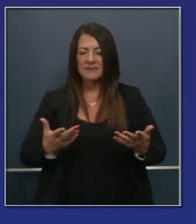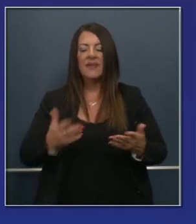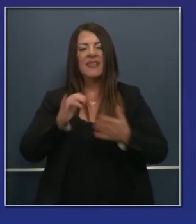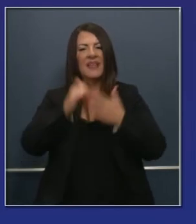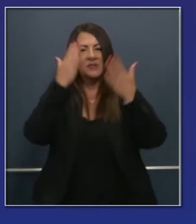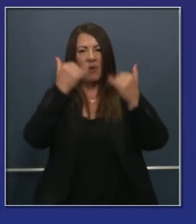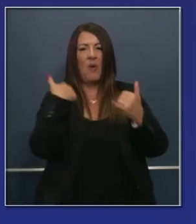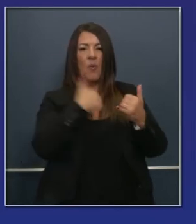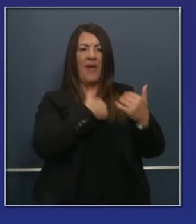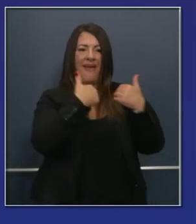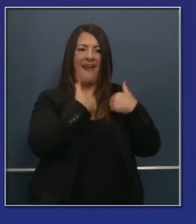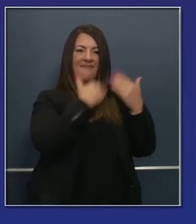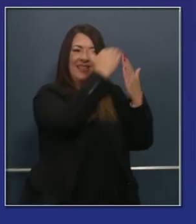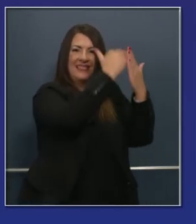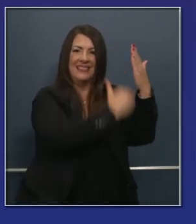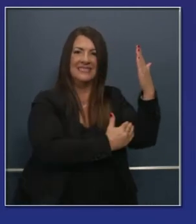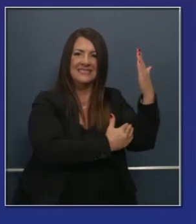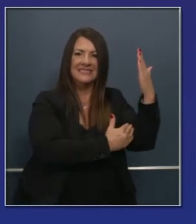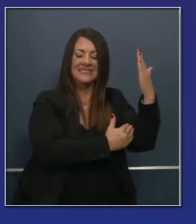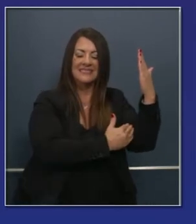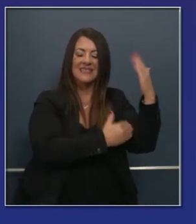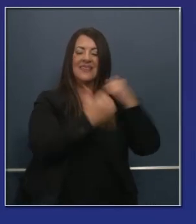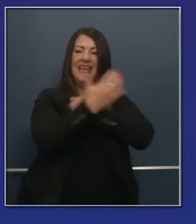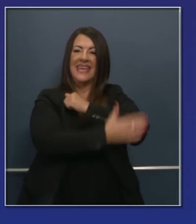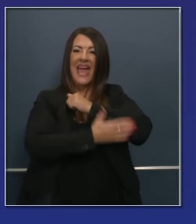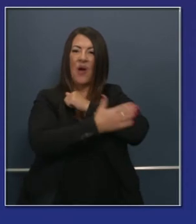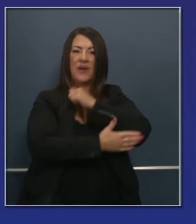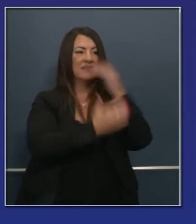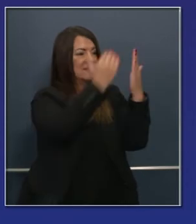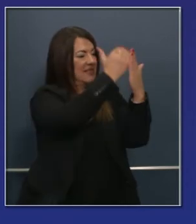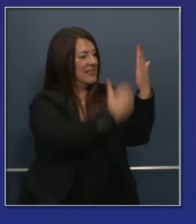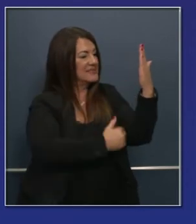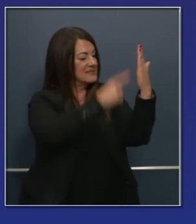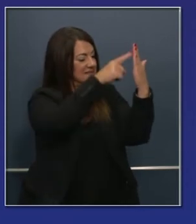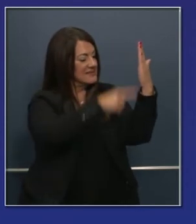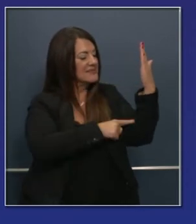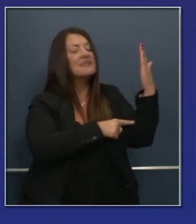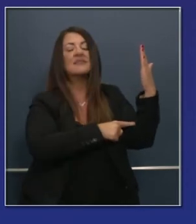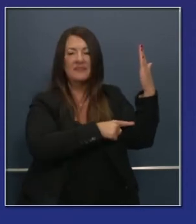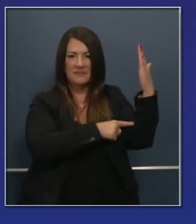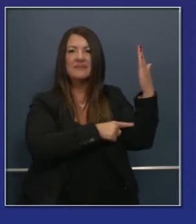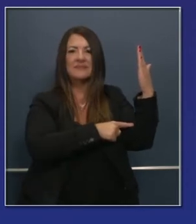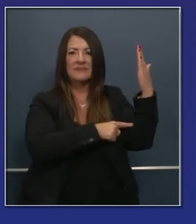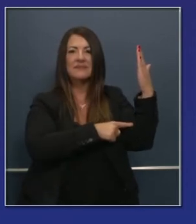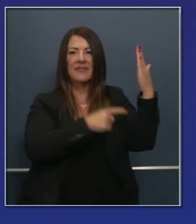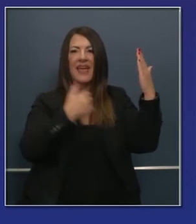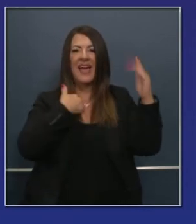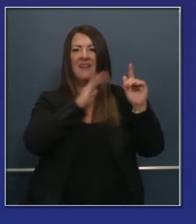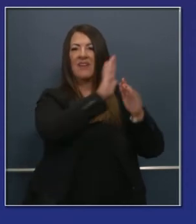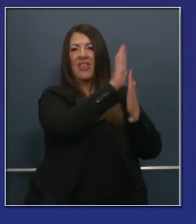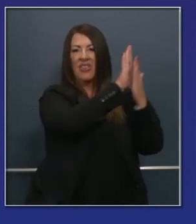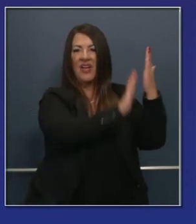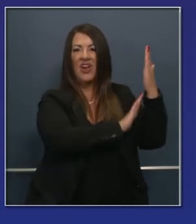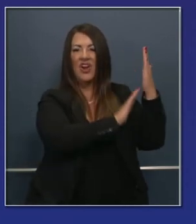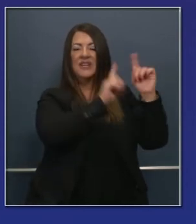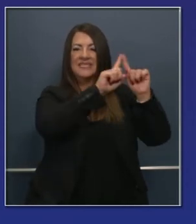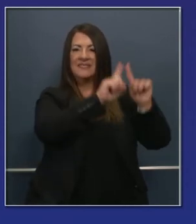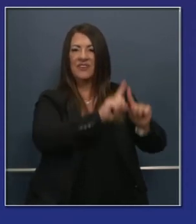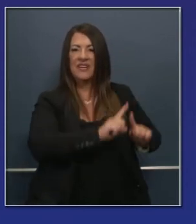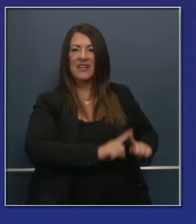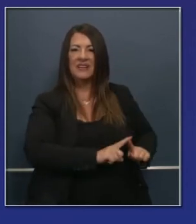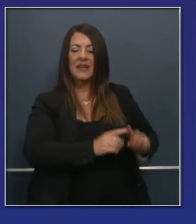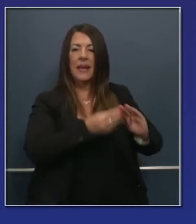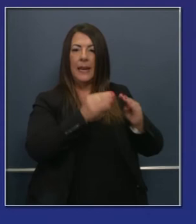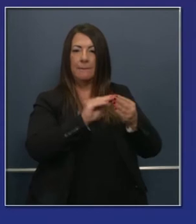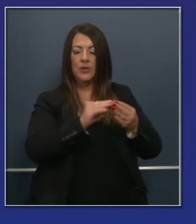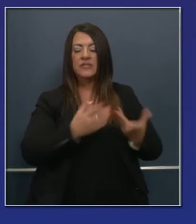Y tal vez eso le preocupa. Por eso es que tenemos medidas por condado. Este es un estado que tiene más población que